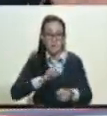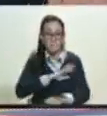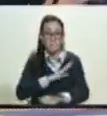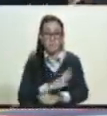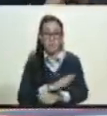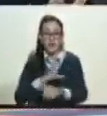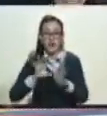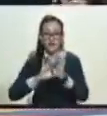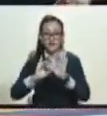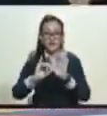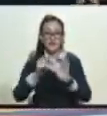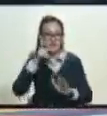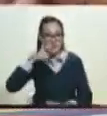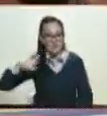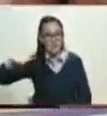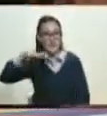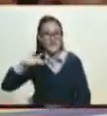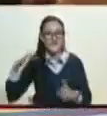poder constituyente originario.